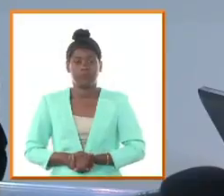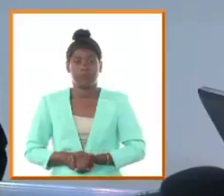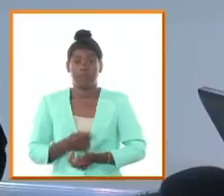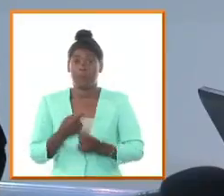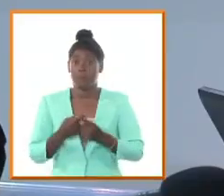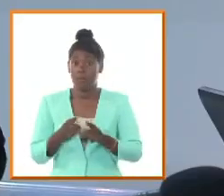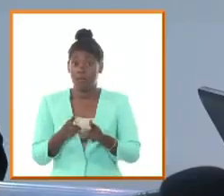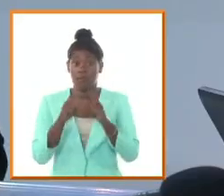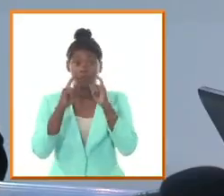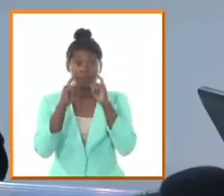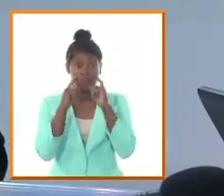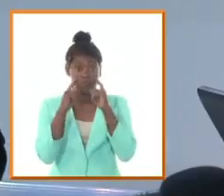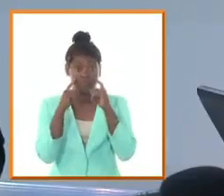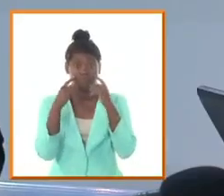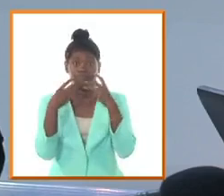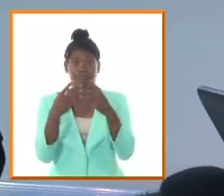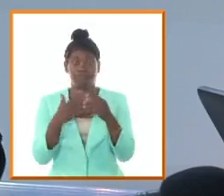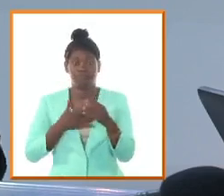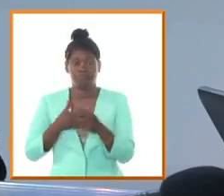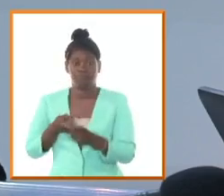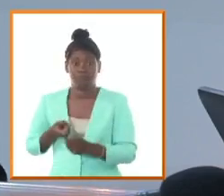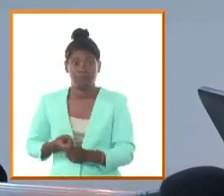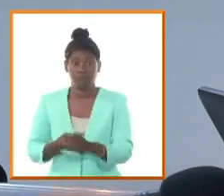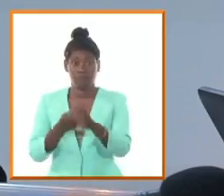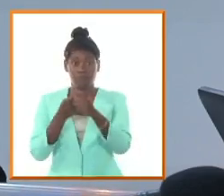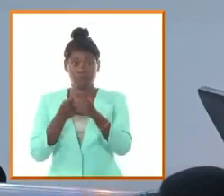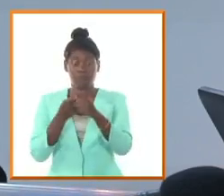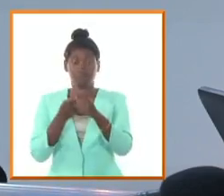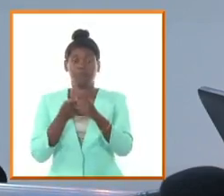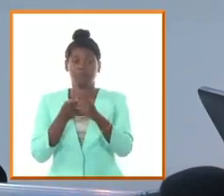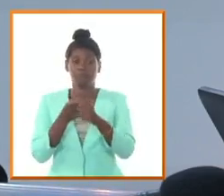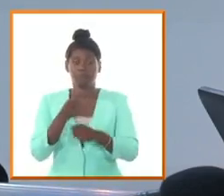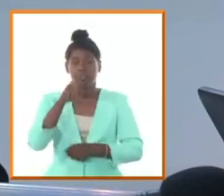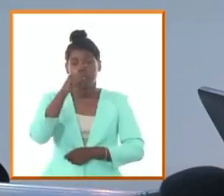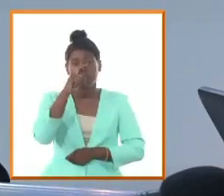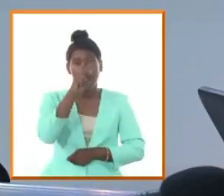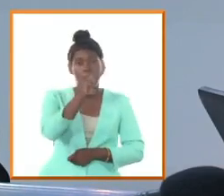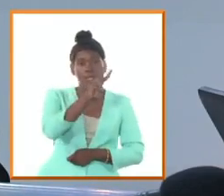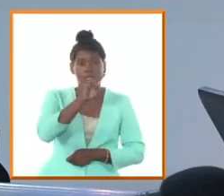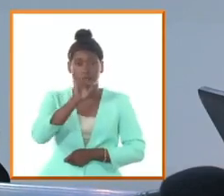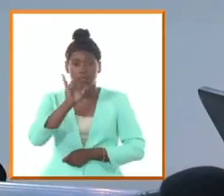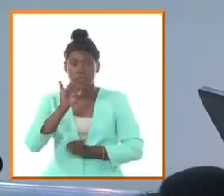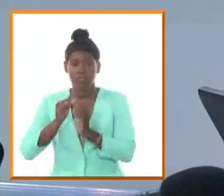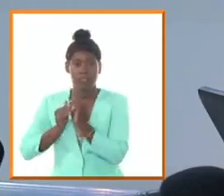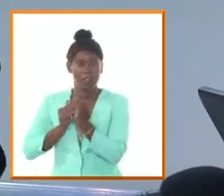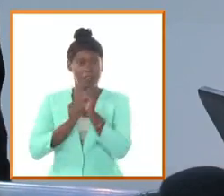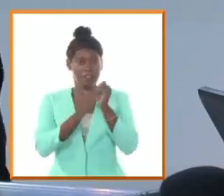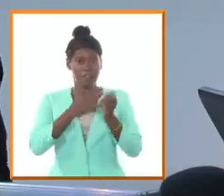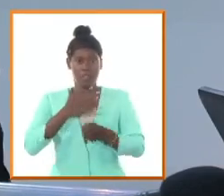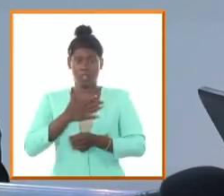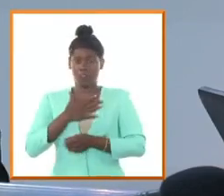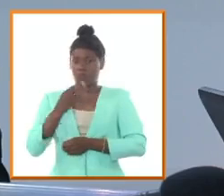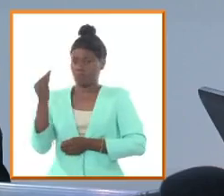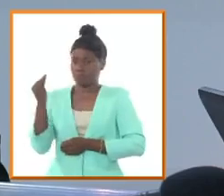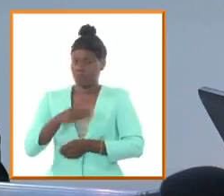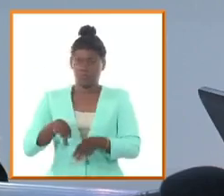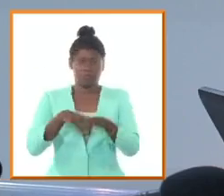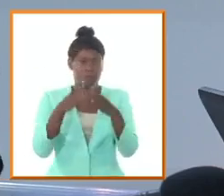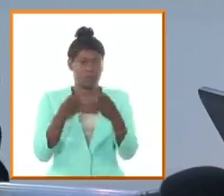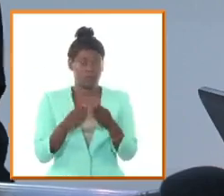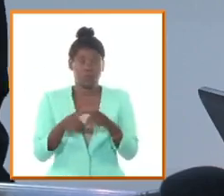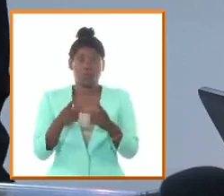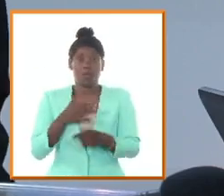increíble líder de 27 años cuando hace la